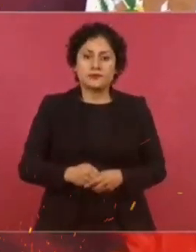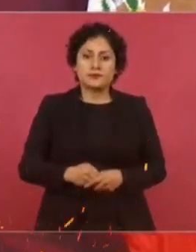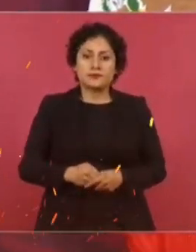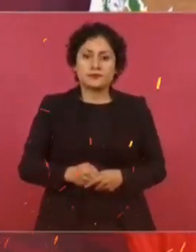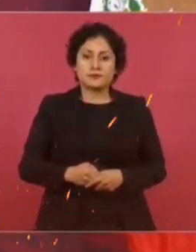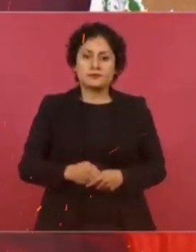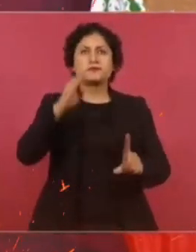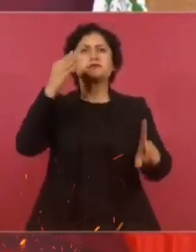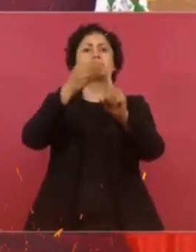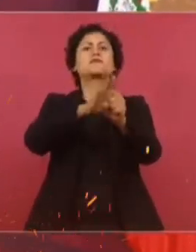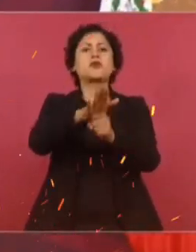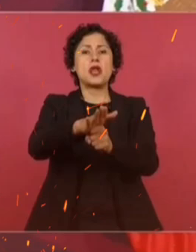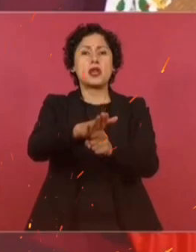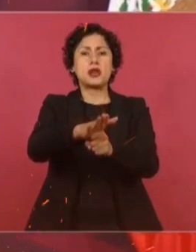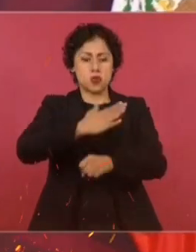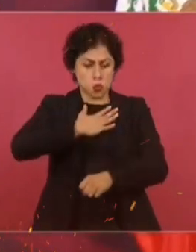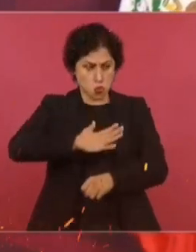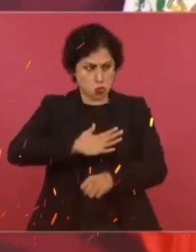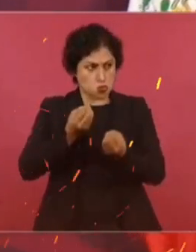de impartir justicia.